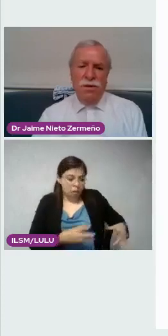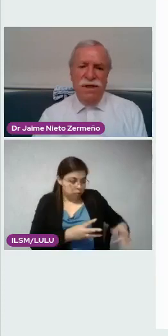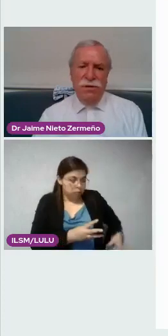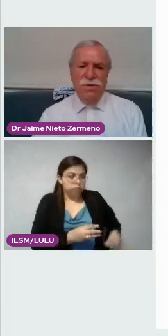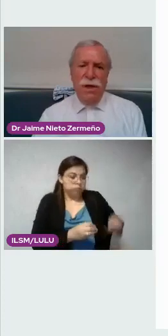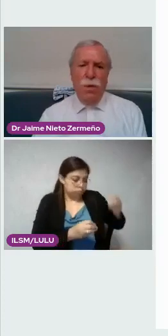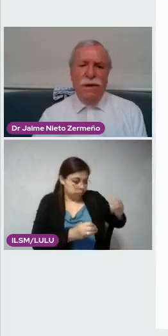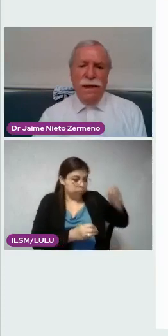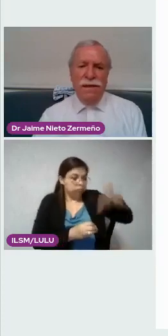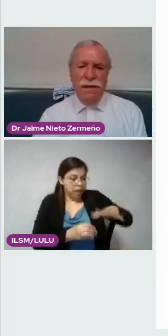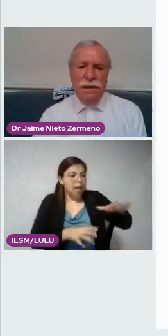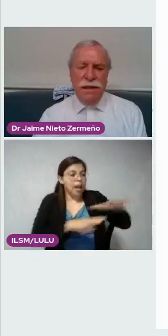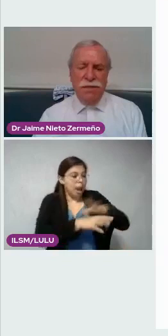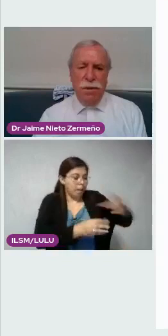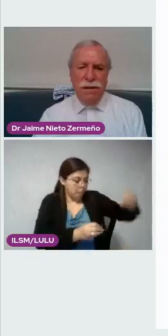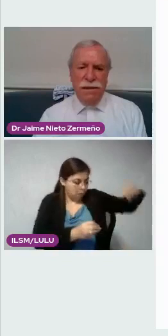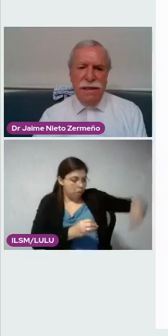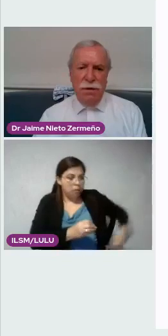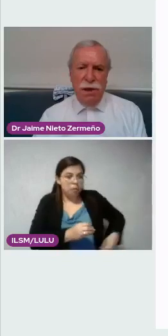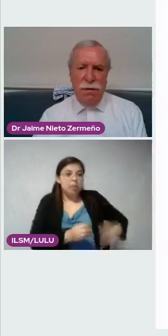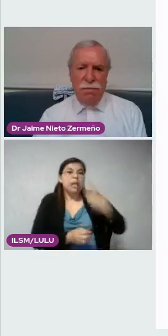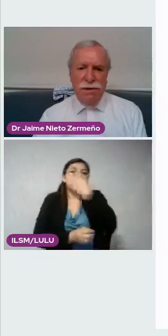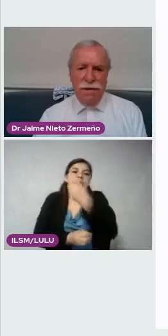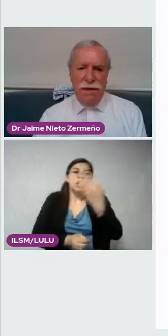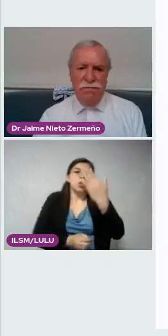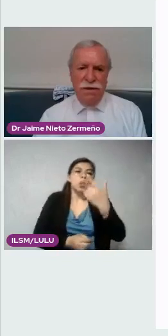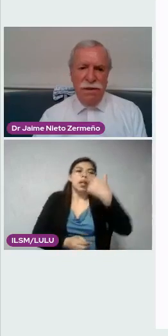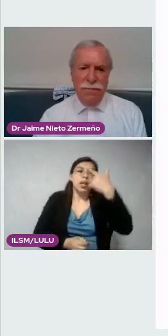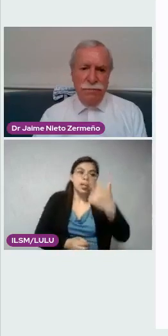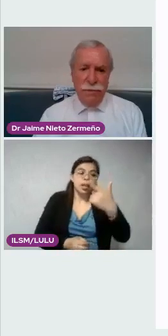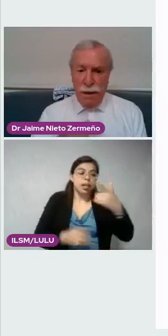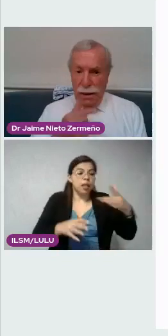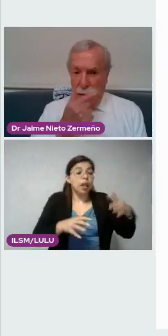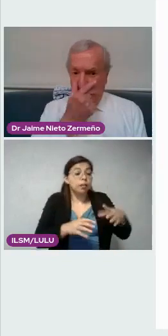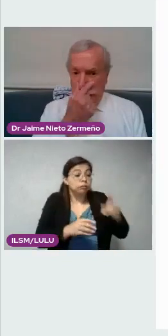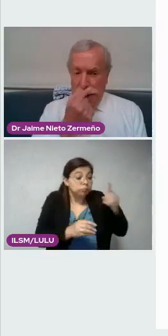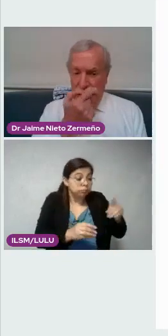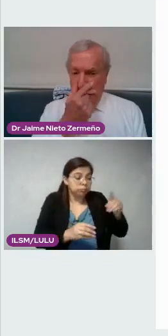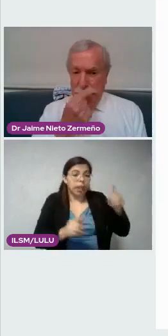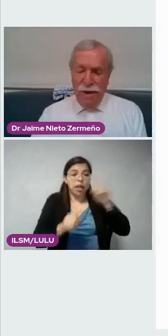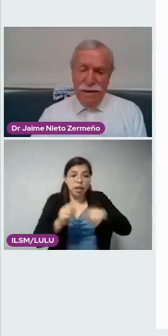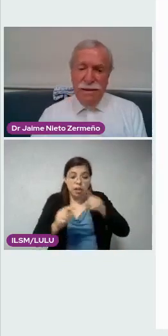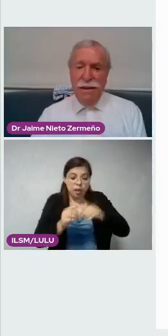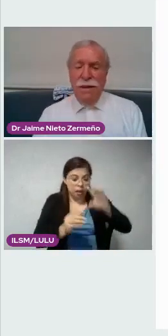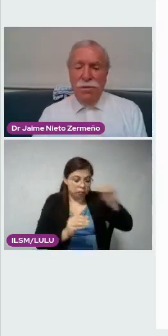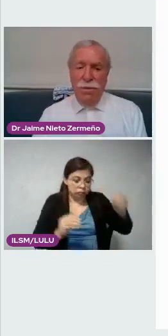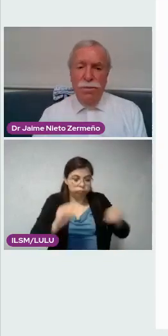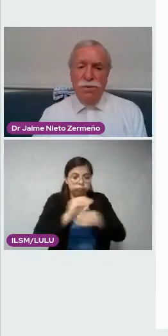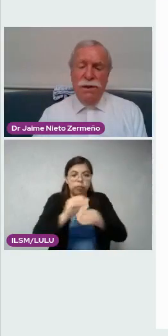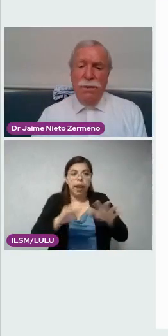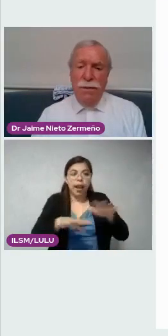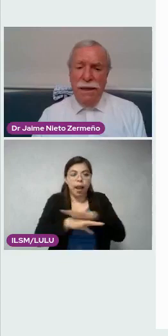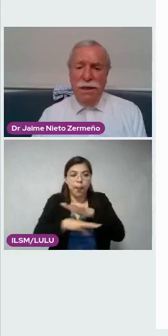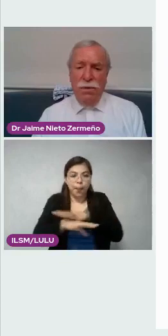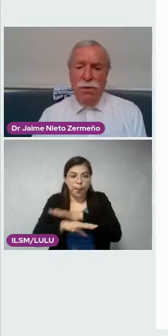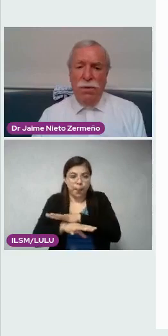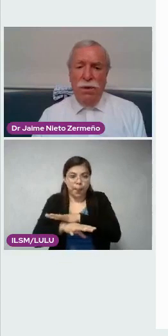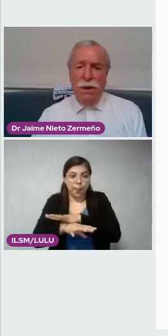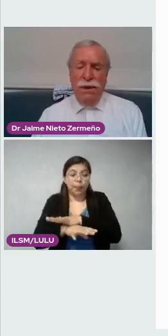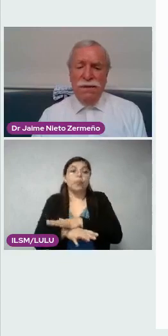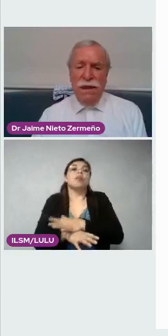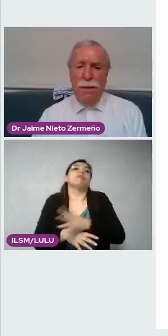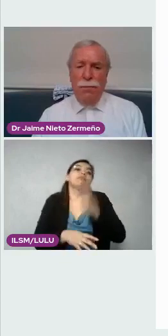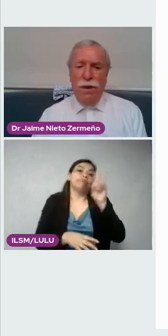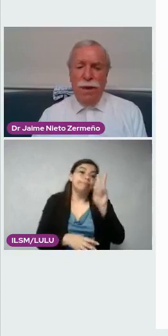ciento cincuenta y siete trasplantes de hígado que llevamos hasta la fecha. Y además tuvimos el mérito